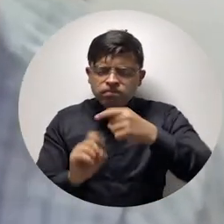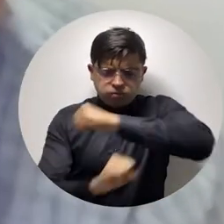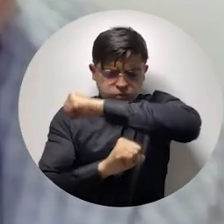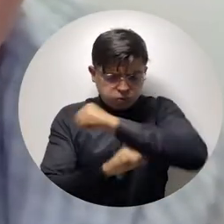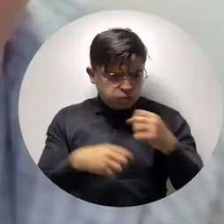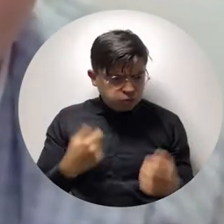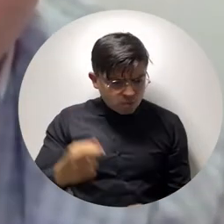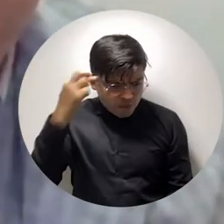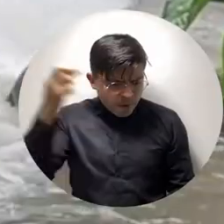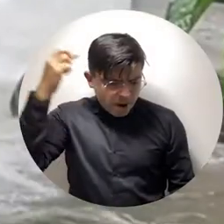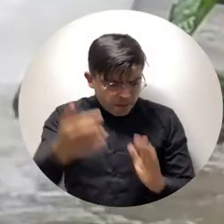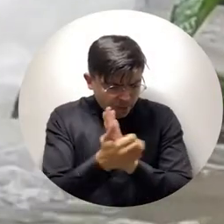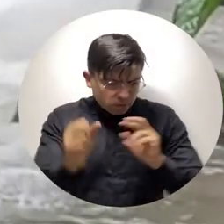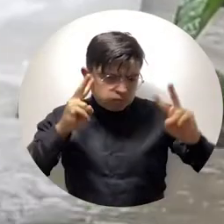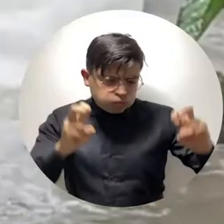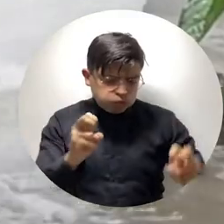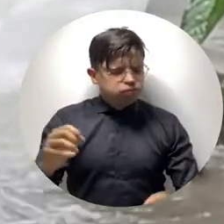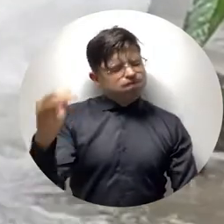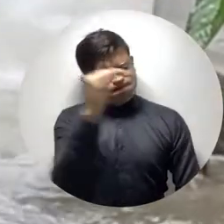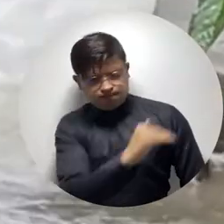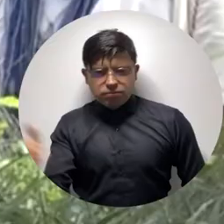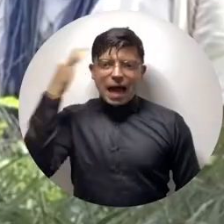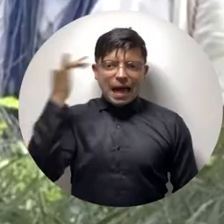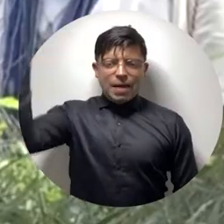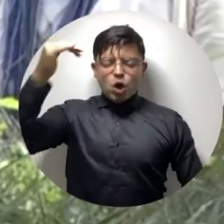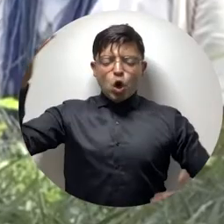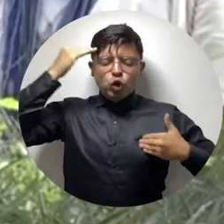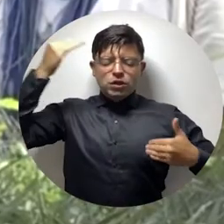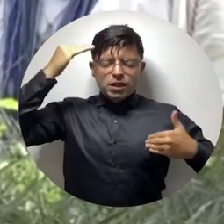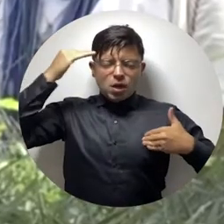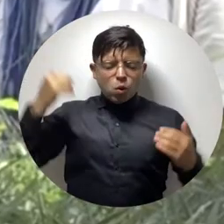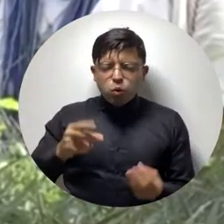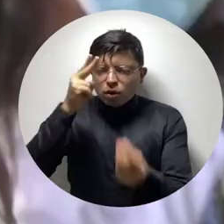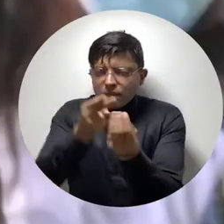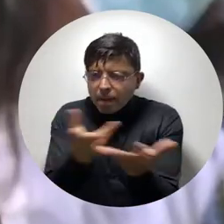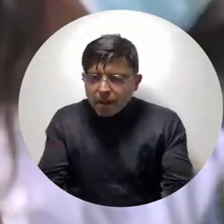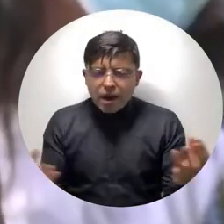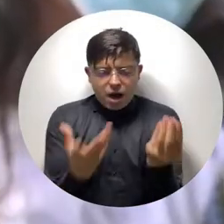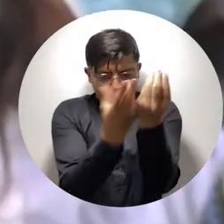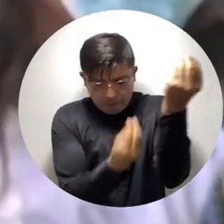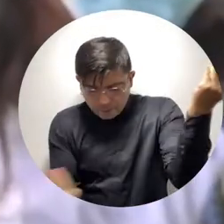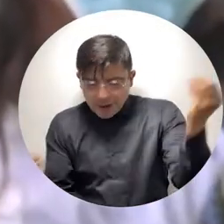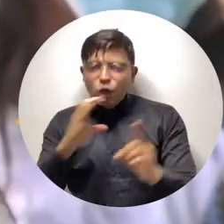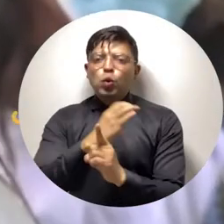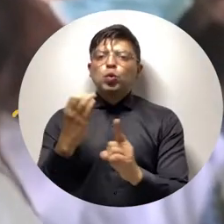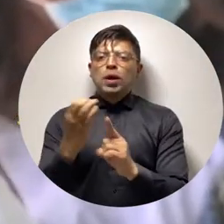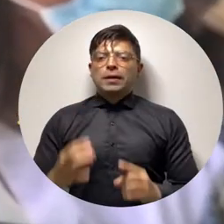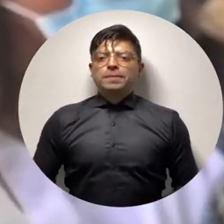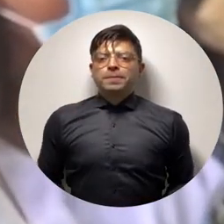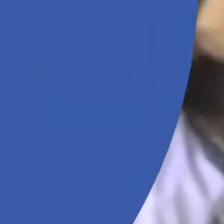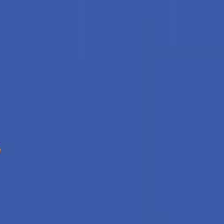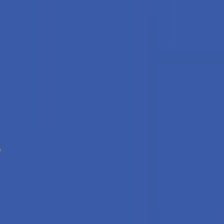expertos e investigadores del más alto nivel académico con conciencia y valoración de la diversidad étnica y cultural.